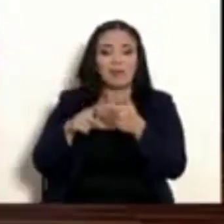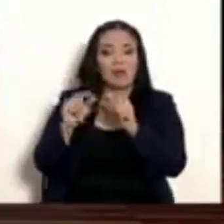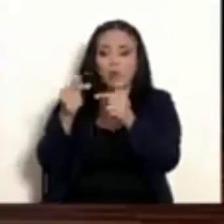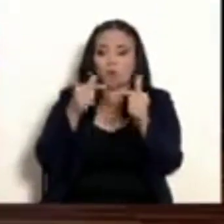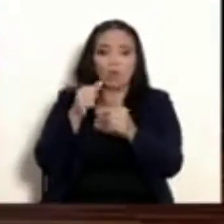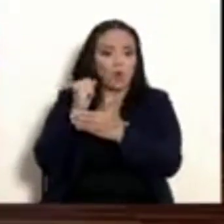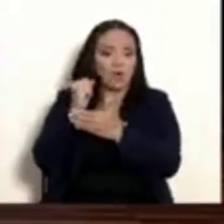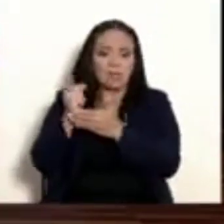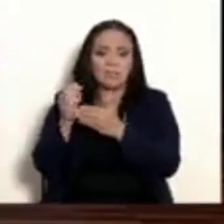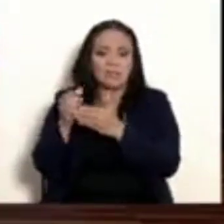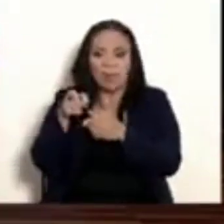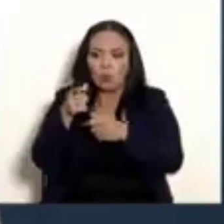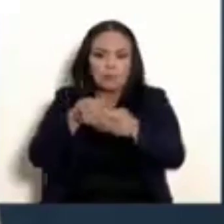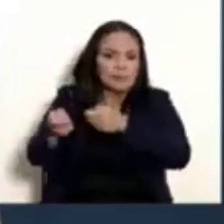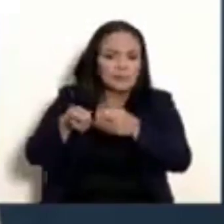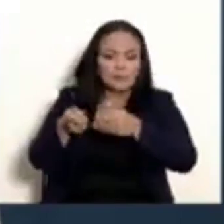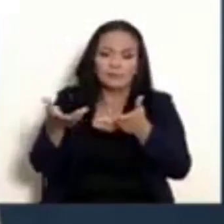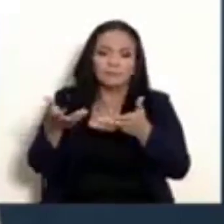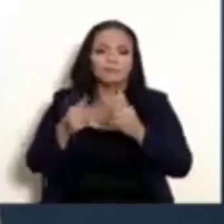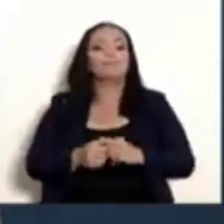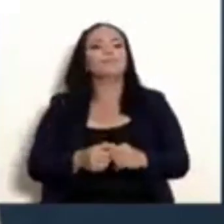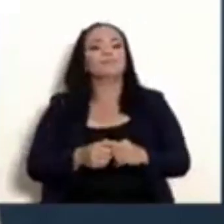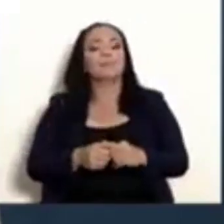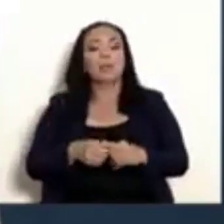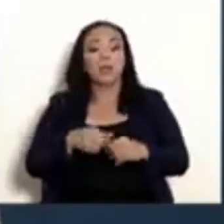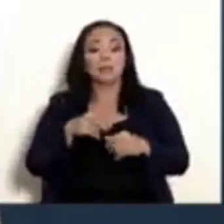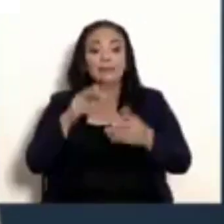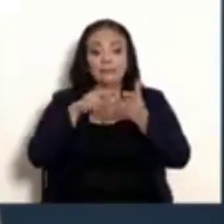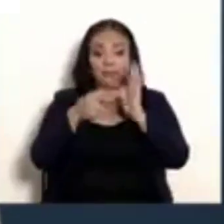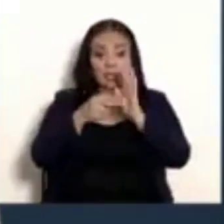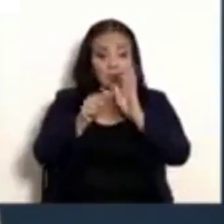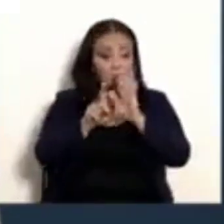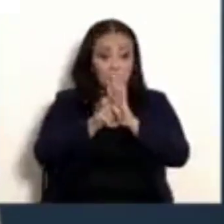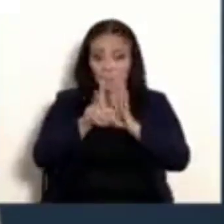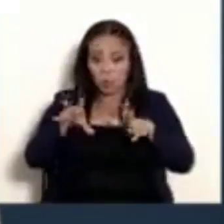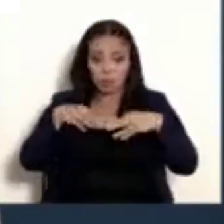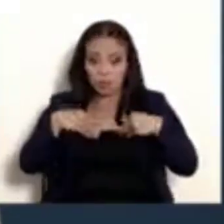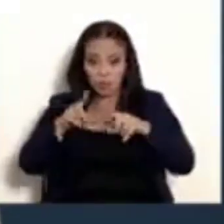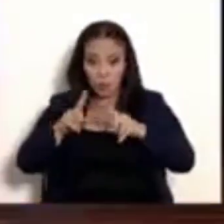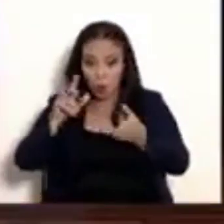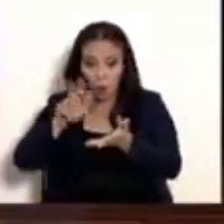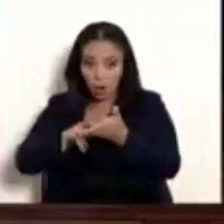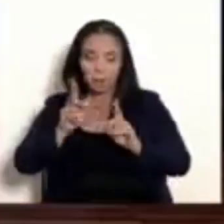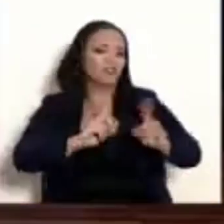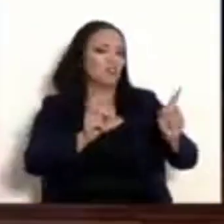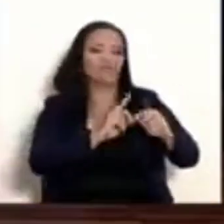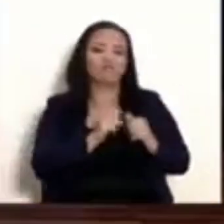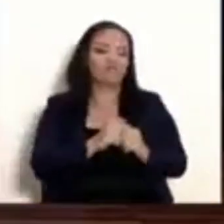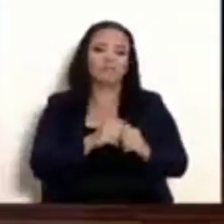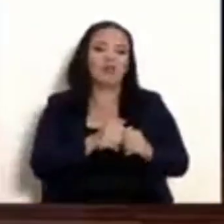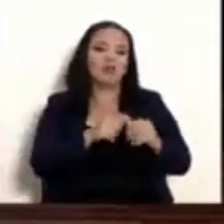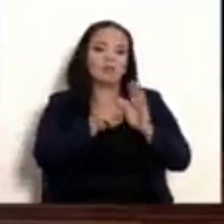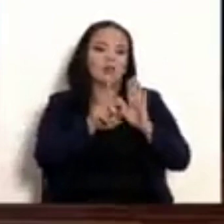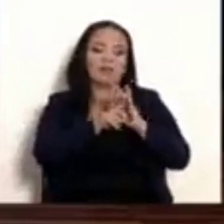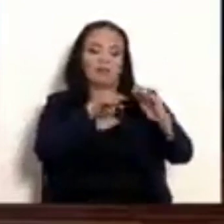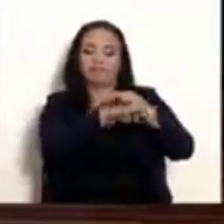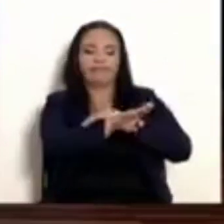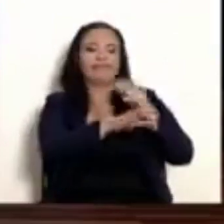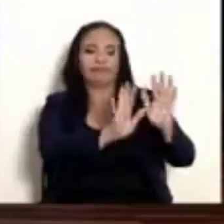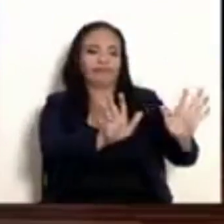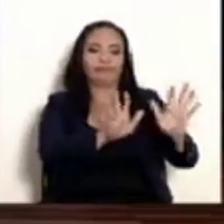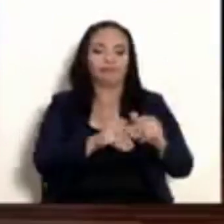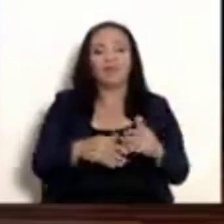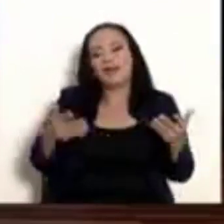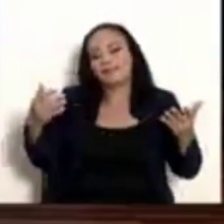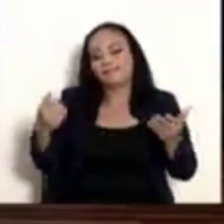organizado. Sí, señor. Ok, entonces la Asamblea no lo pasó. La Asamblea no lo pasó, no permitió Ya lo guardó, no se va a discutir más. Exactamente.